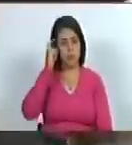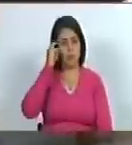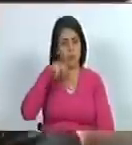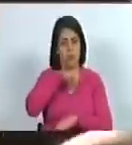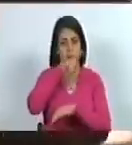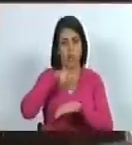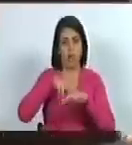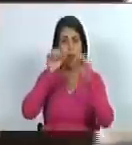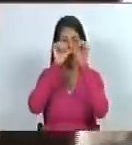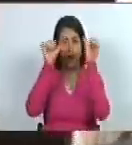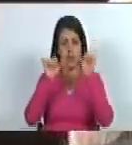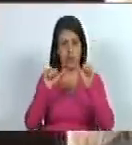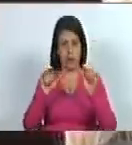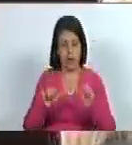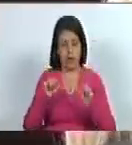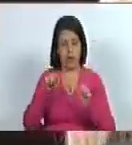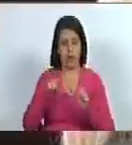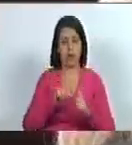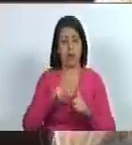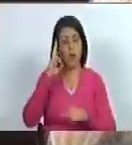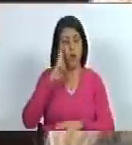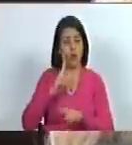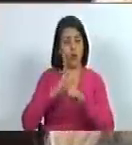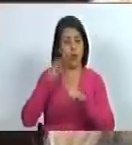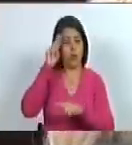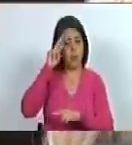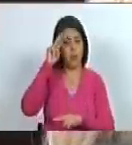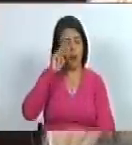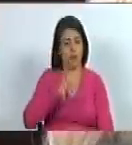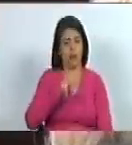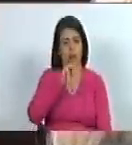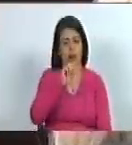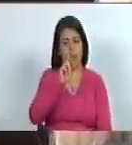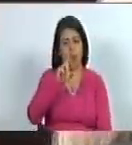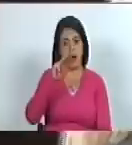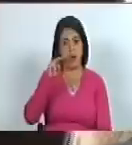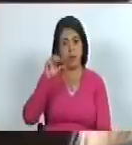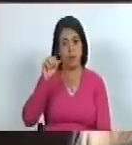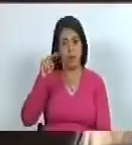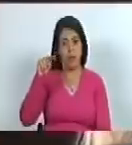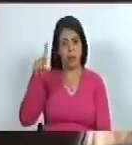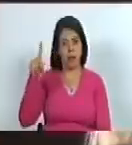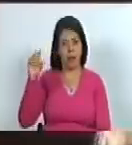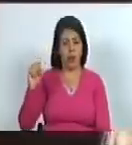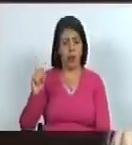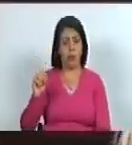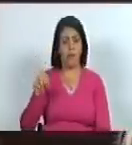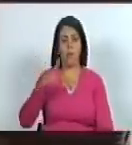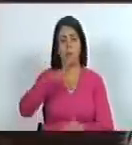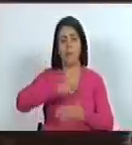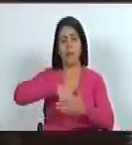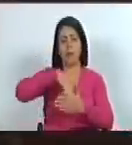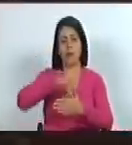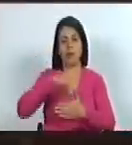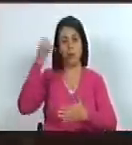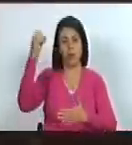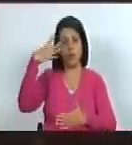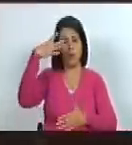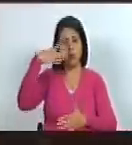nacional del artista plástico en honor al maestro Armando Reverón el pintor de la luz